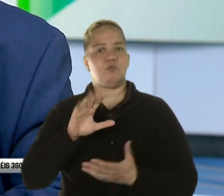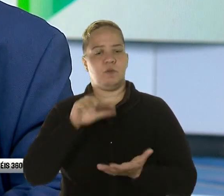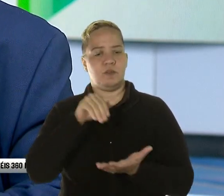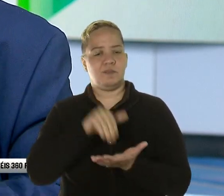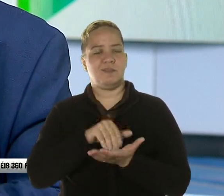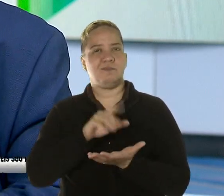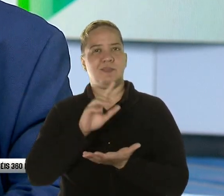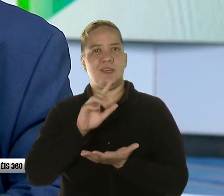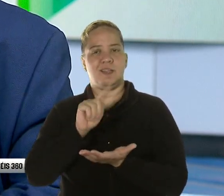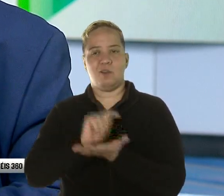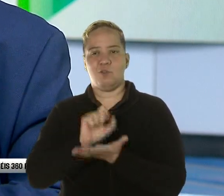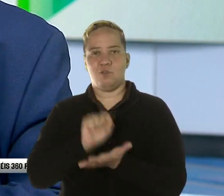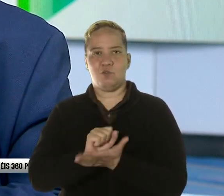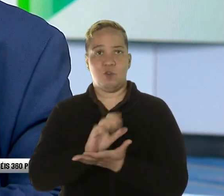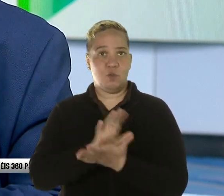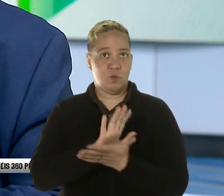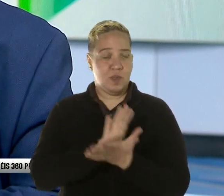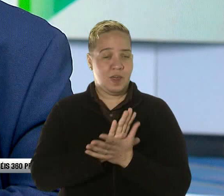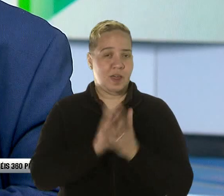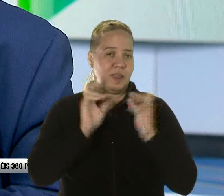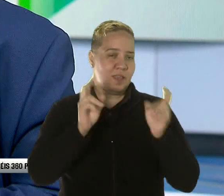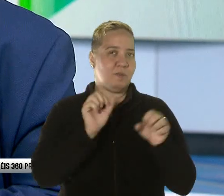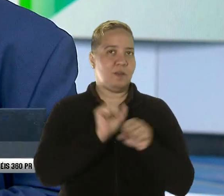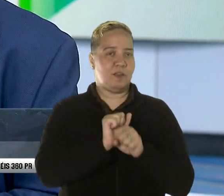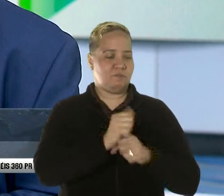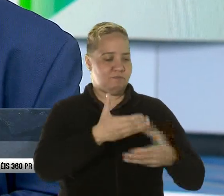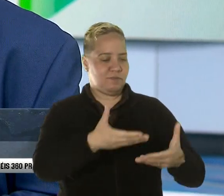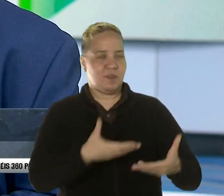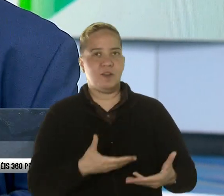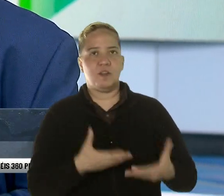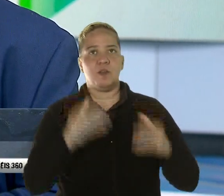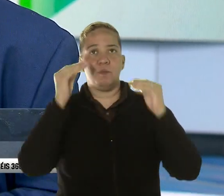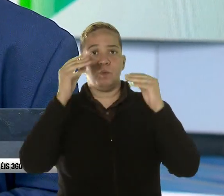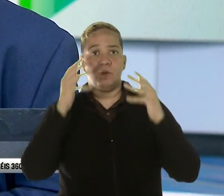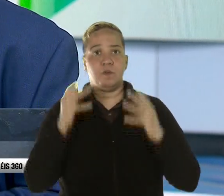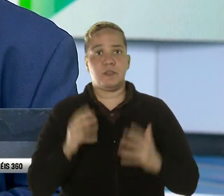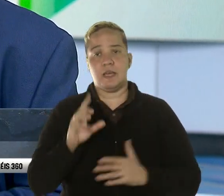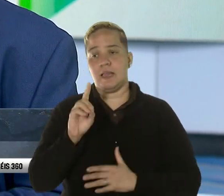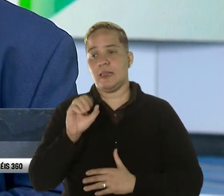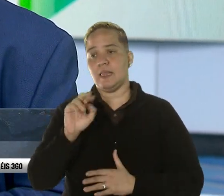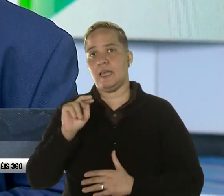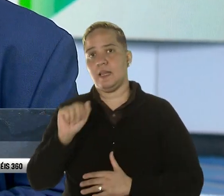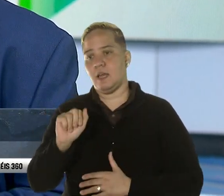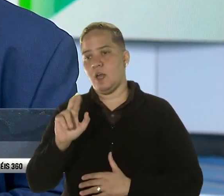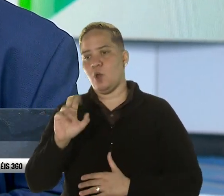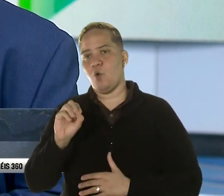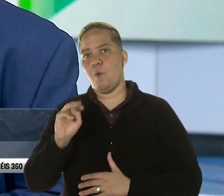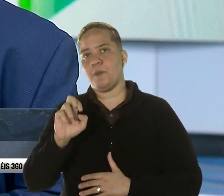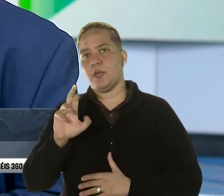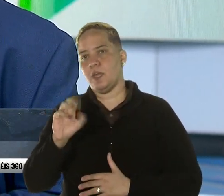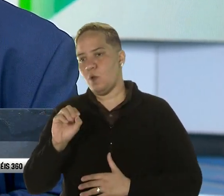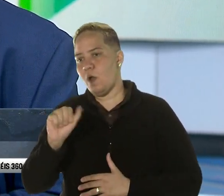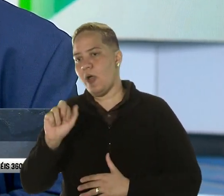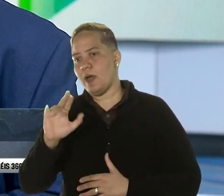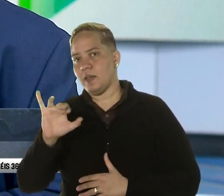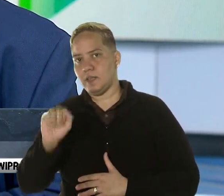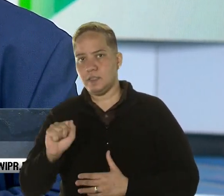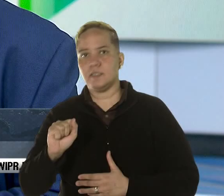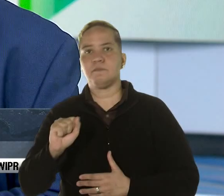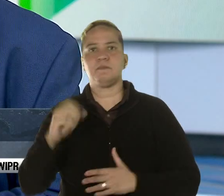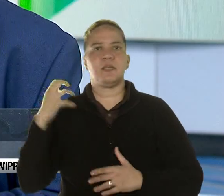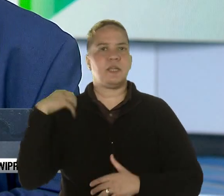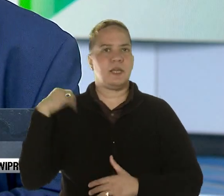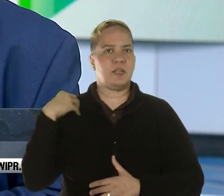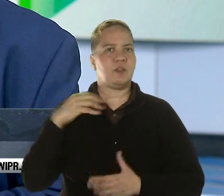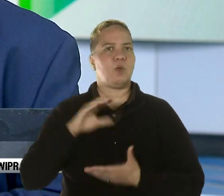Escolares. Para conocer detalles de los temas a trabajar, se le damos la bienvenida a la profesora Dina Romero Arias, gerente de operaciones del Programa de Trabajo Social